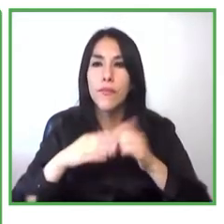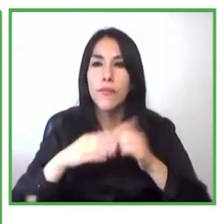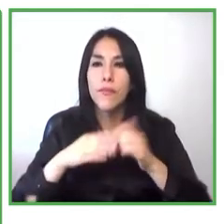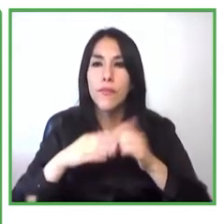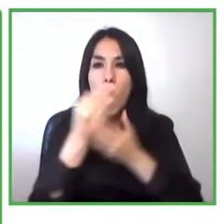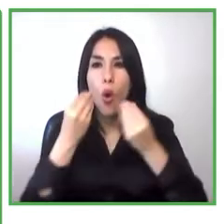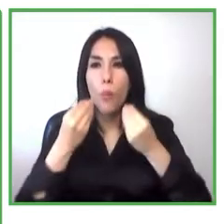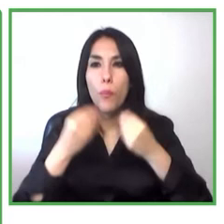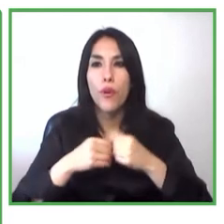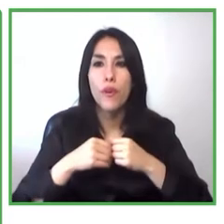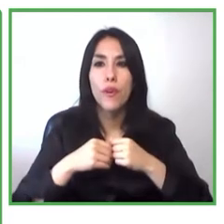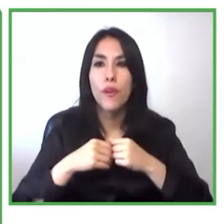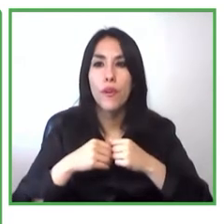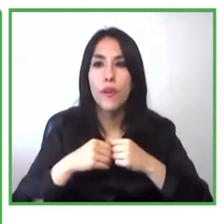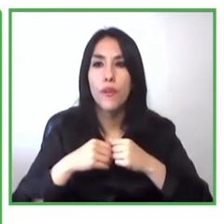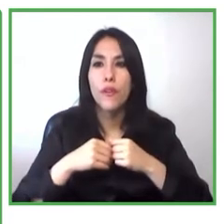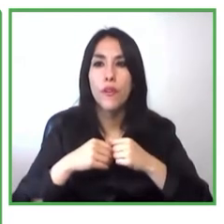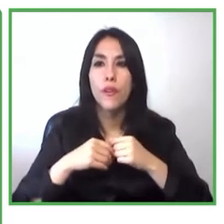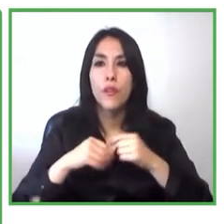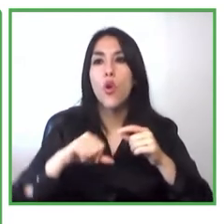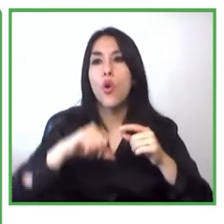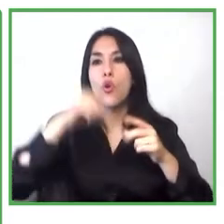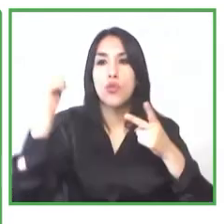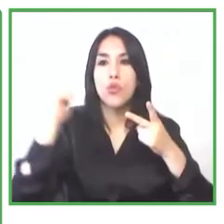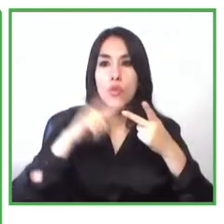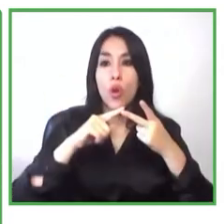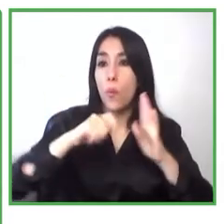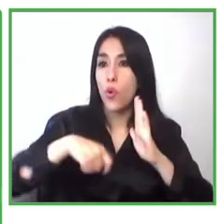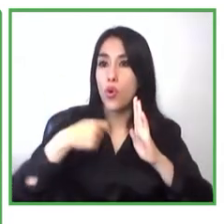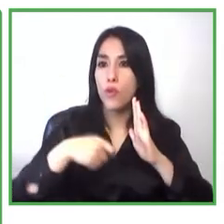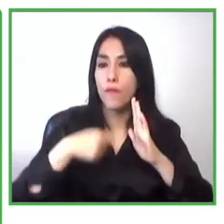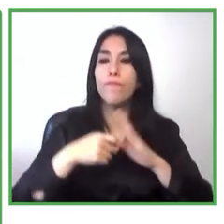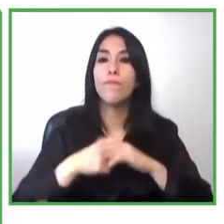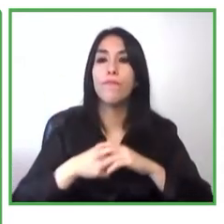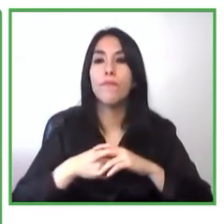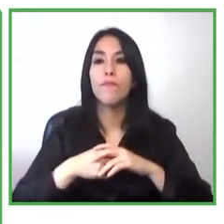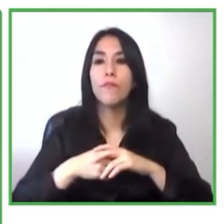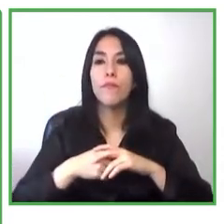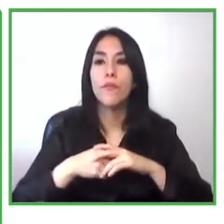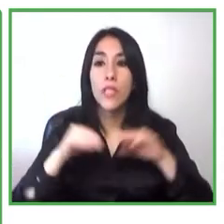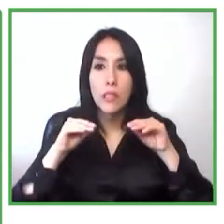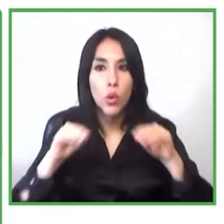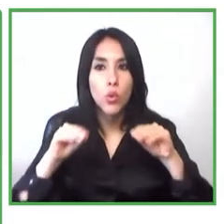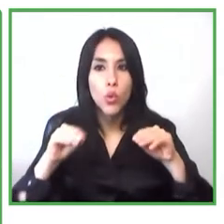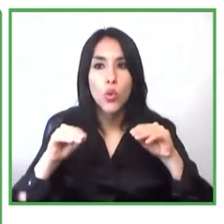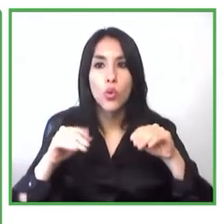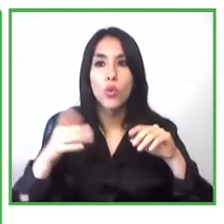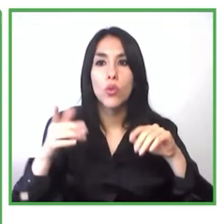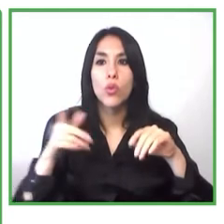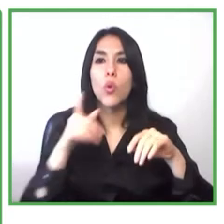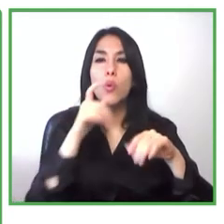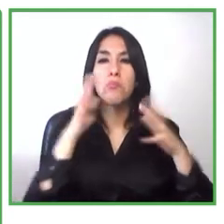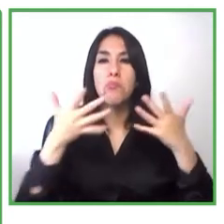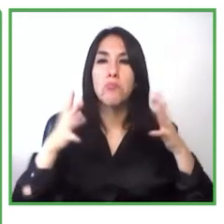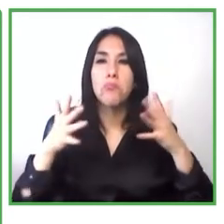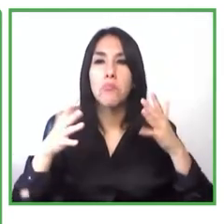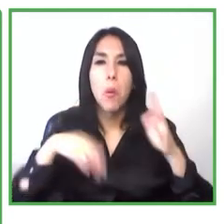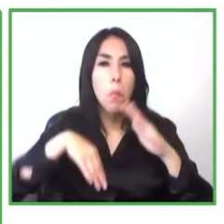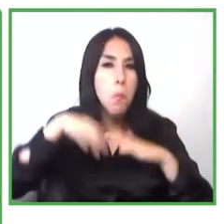programa de capacitación tenemos más de 800 participantes